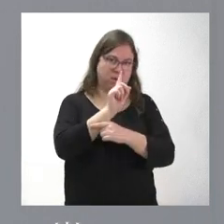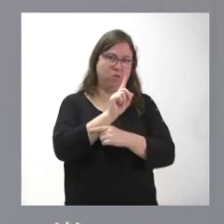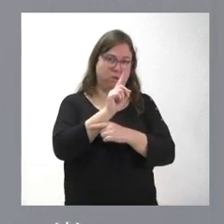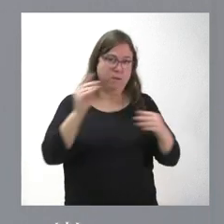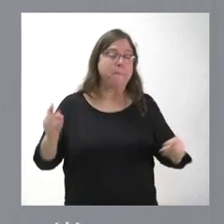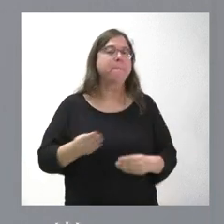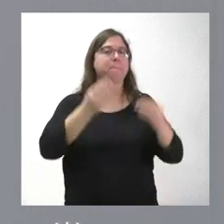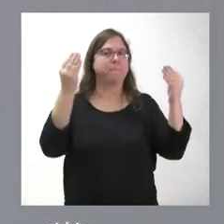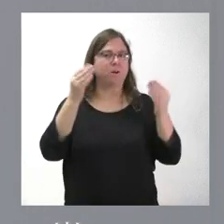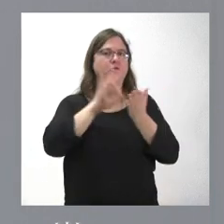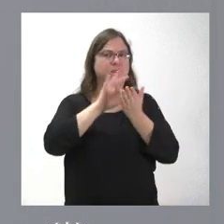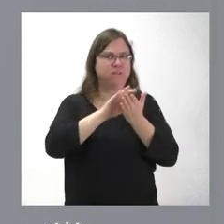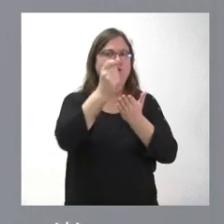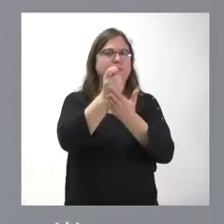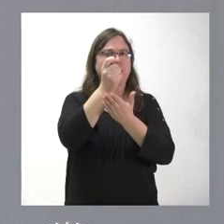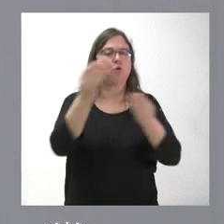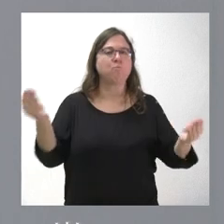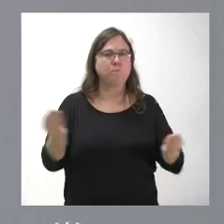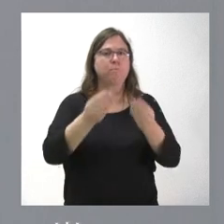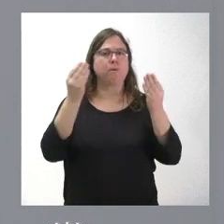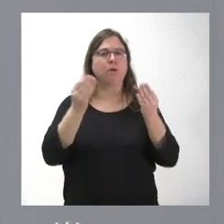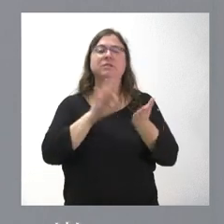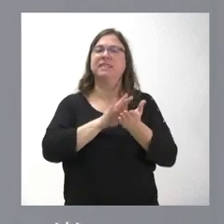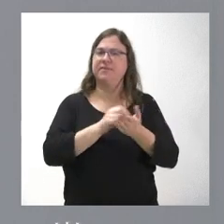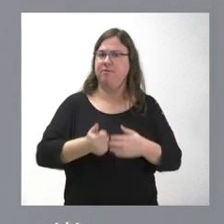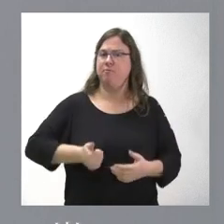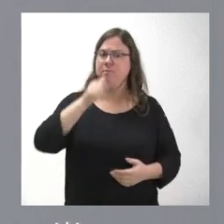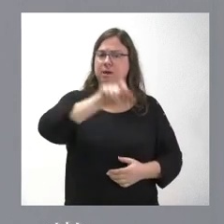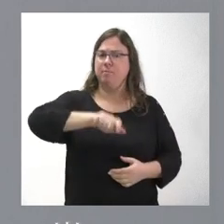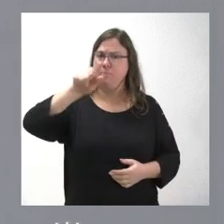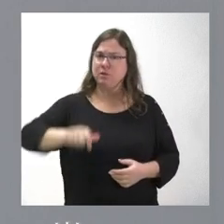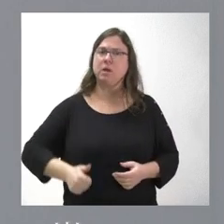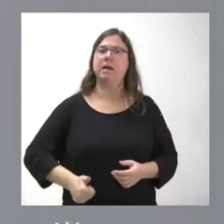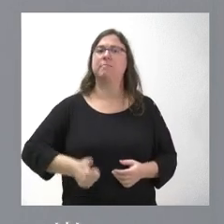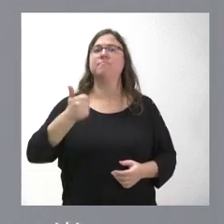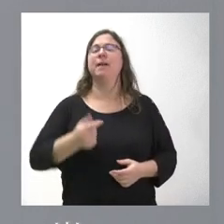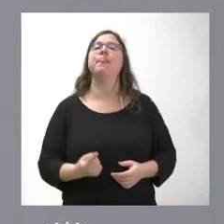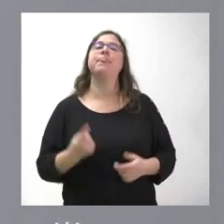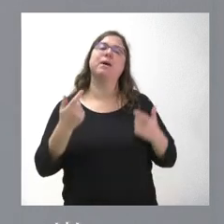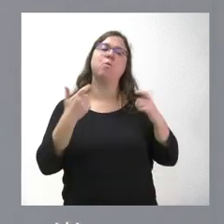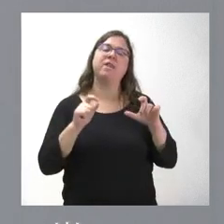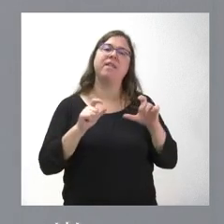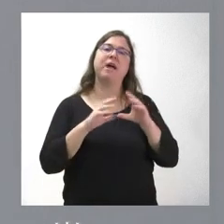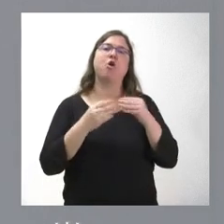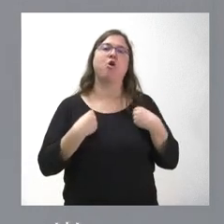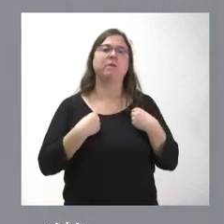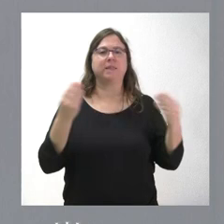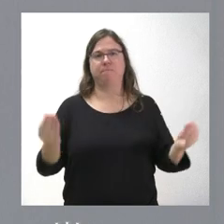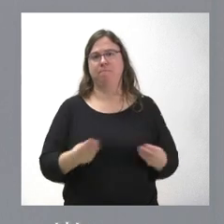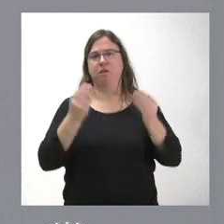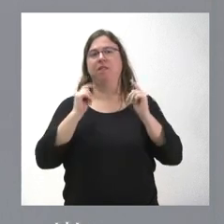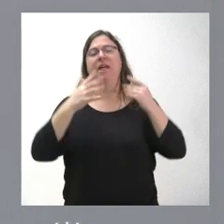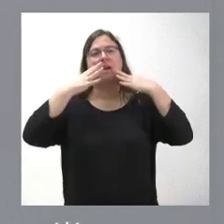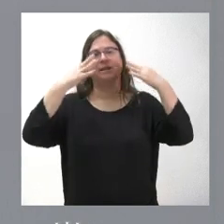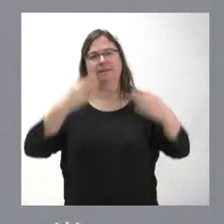mejora las prestaciones, garantiza más servicios, más personal y crea estas nuevas unidades de convivencia que dan más seguridad en